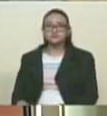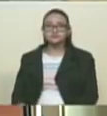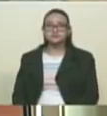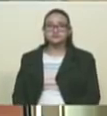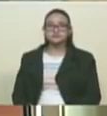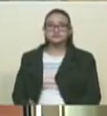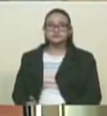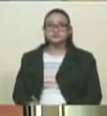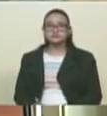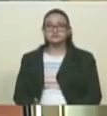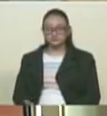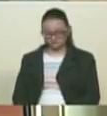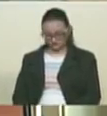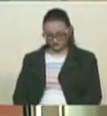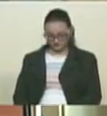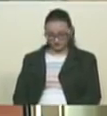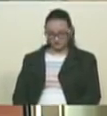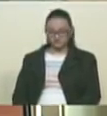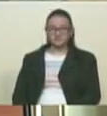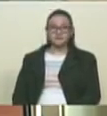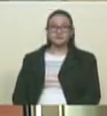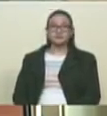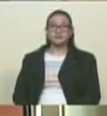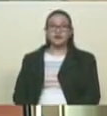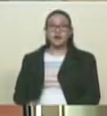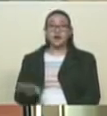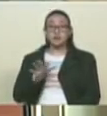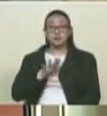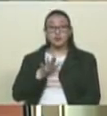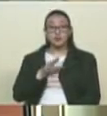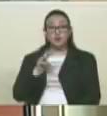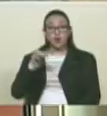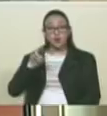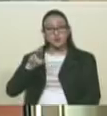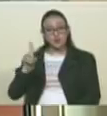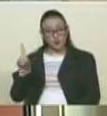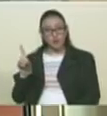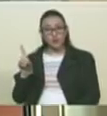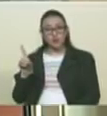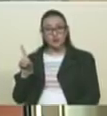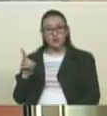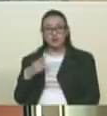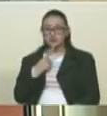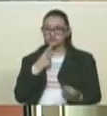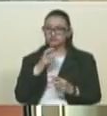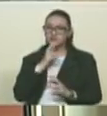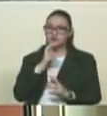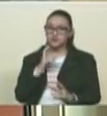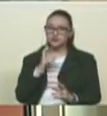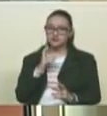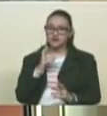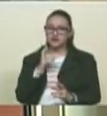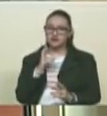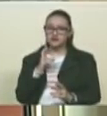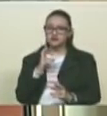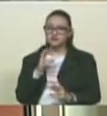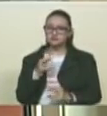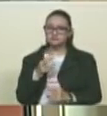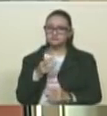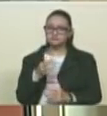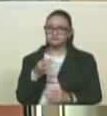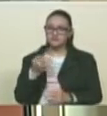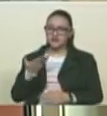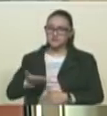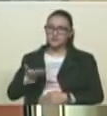Mire, respecto al descalabro de la MUT, yo me remitiría a algunas declaraciones muy atinadas que he